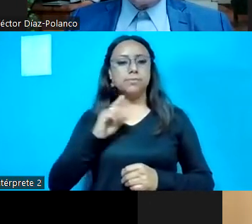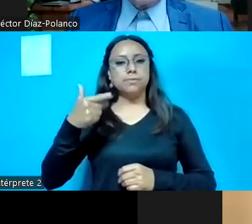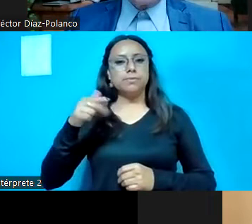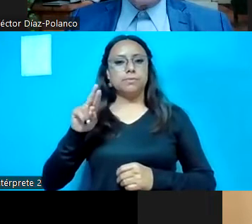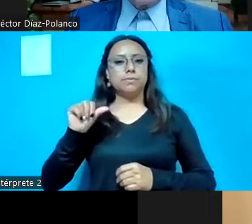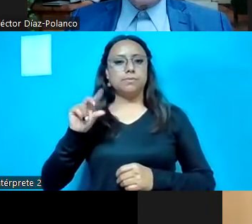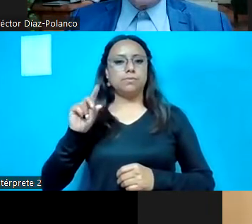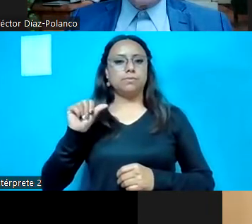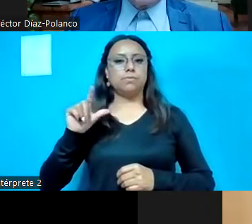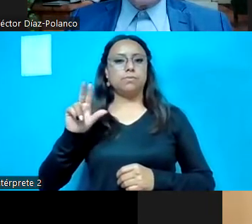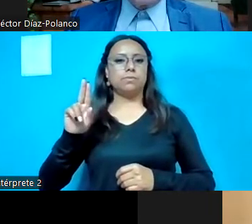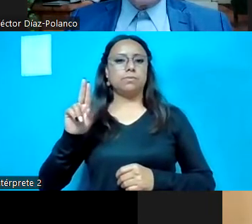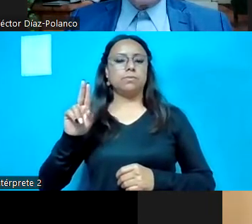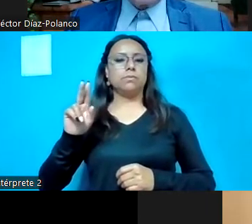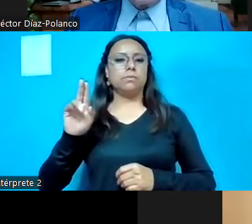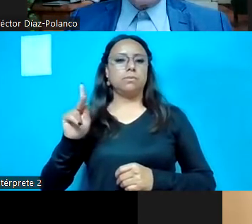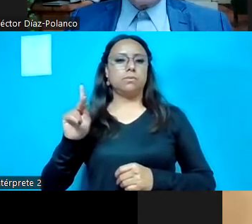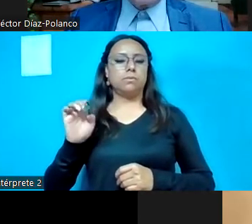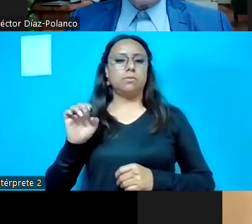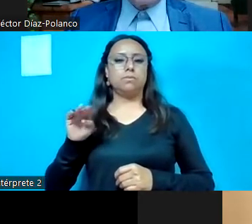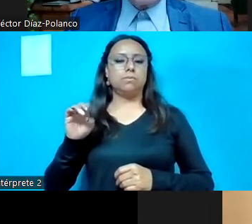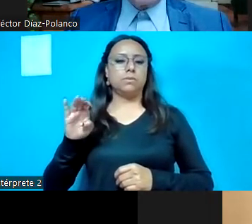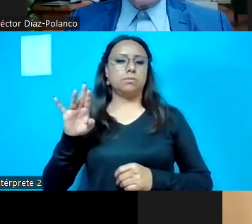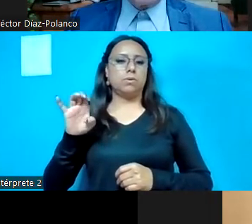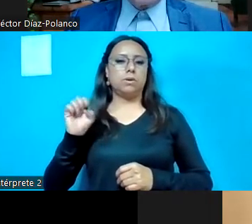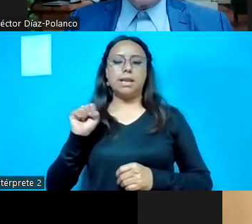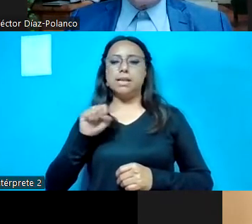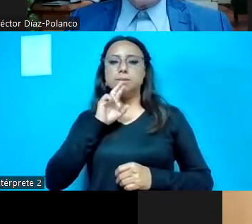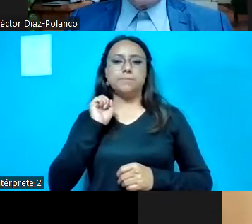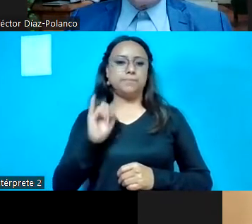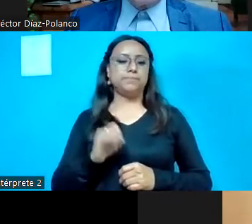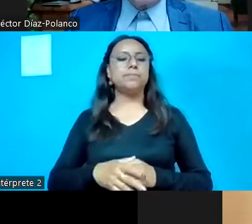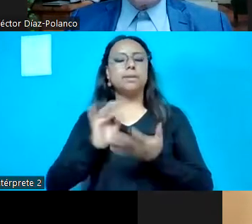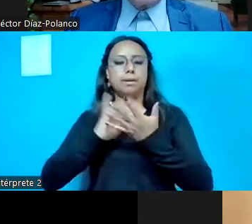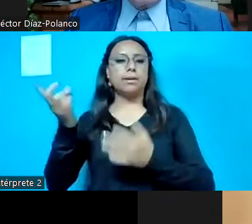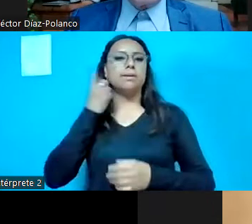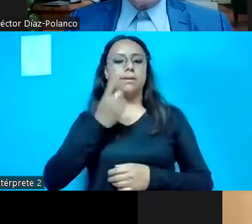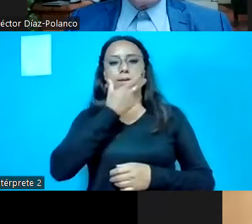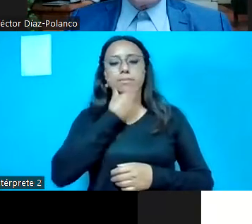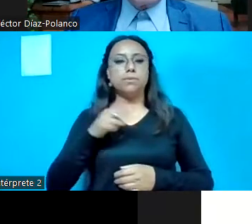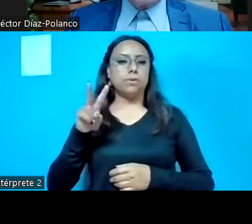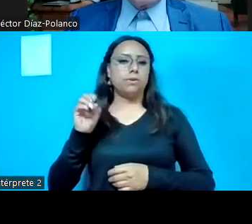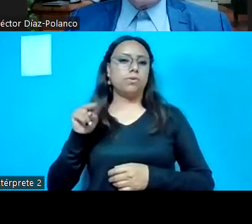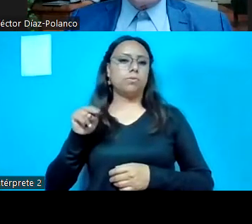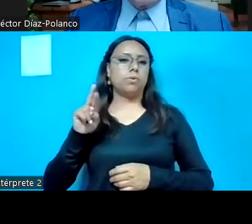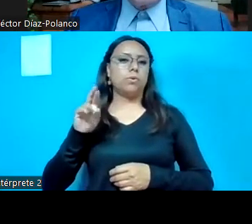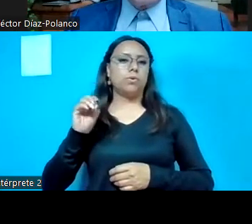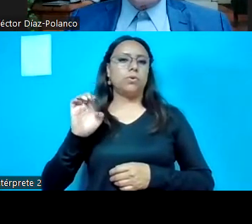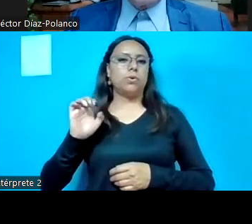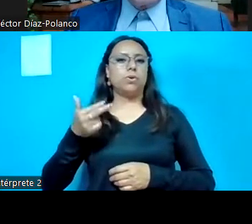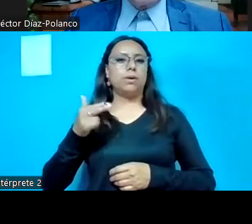Morales Rubio. Guadalupe Morales, a favor. Gracias, diputado. Diputado Cristian Damián Von Rerich de la Isla.